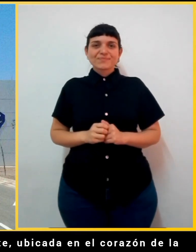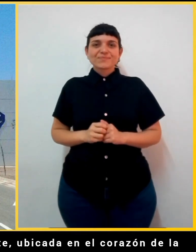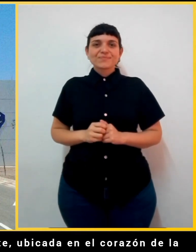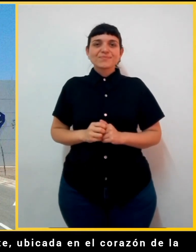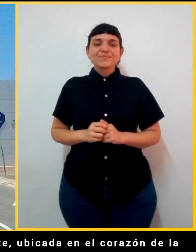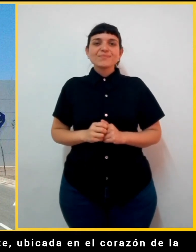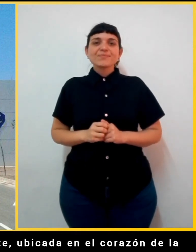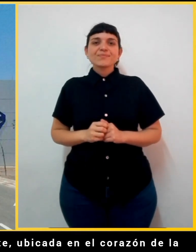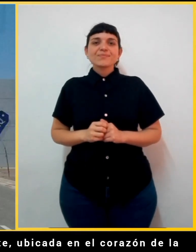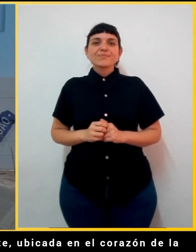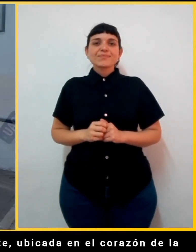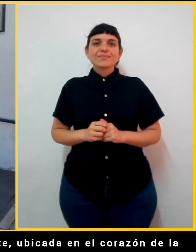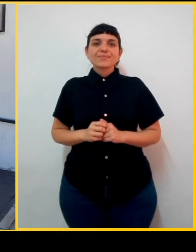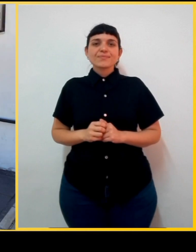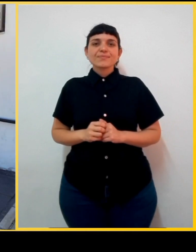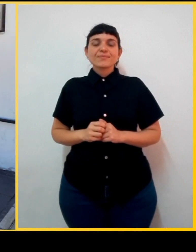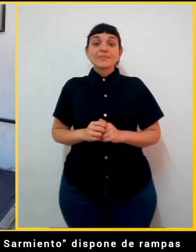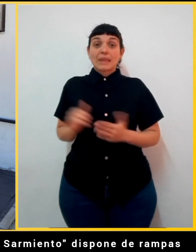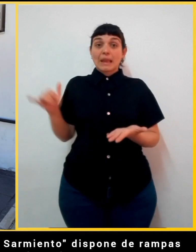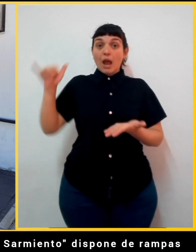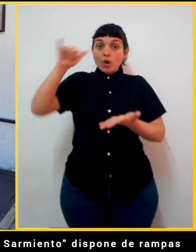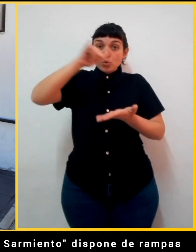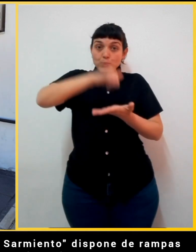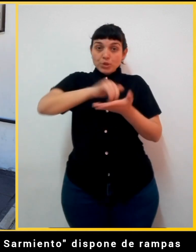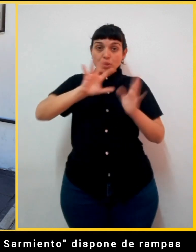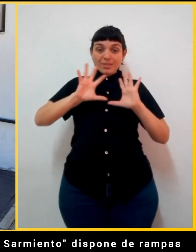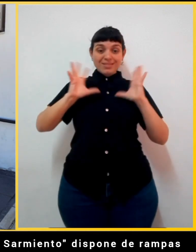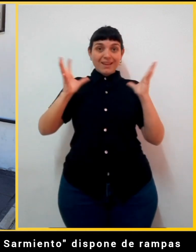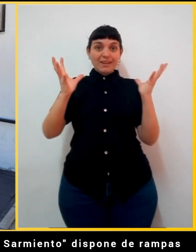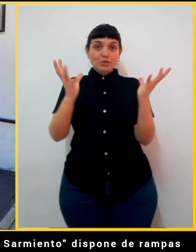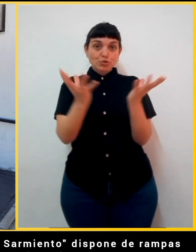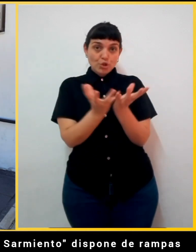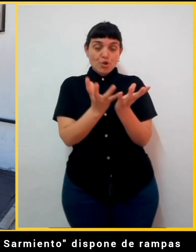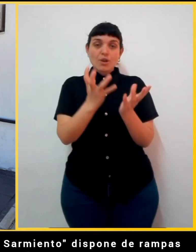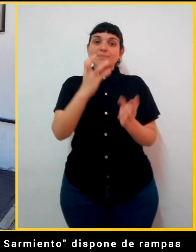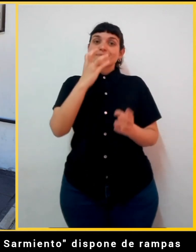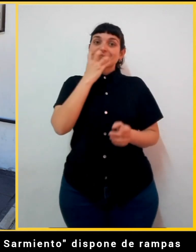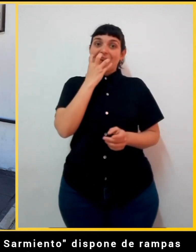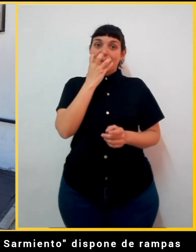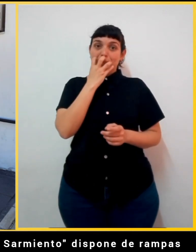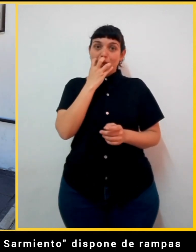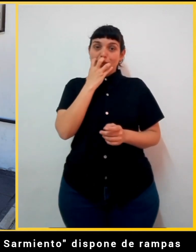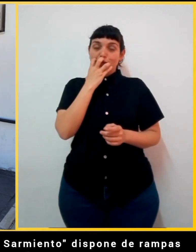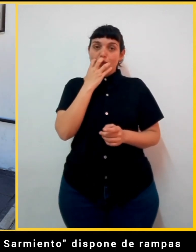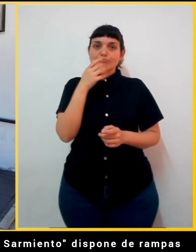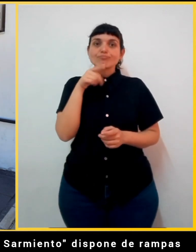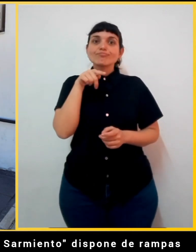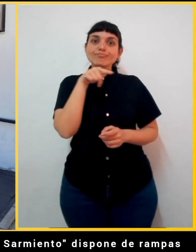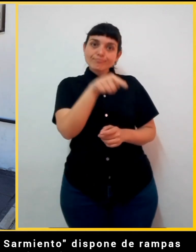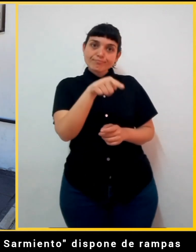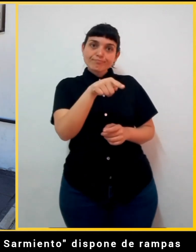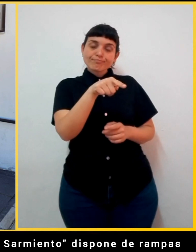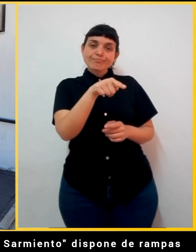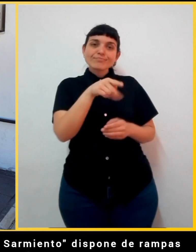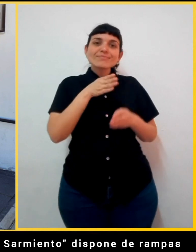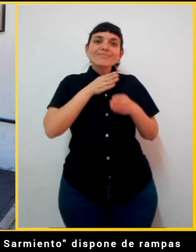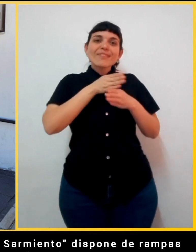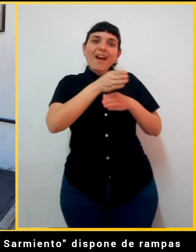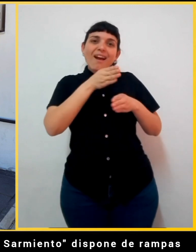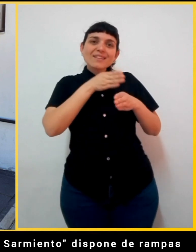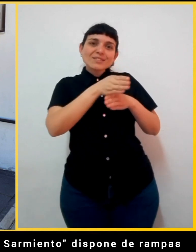región de Cuyo. Su aeropuerto internacional, Domingo Faustino-Sarmiento,